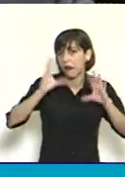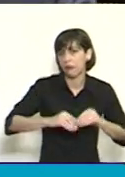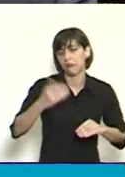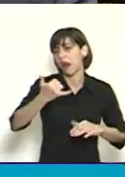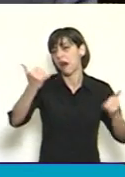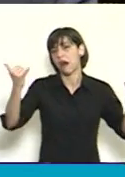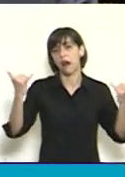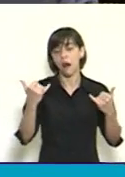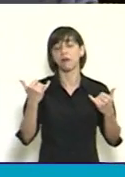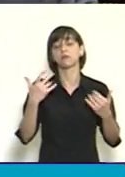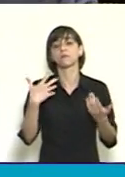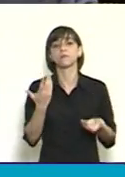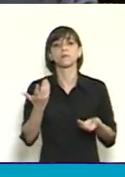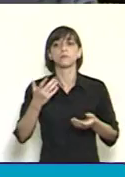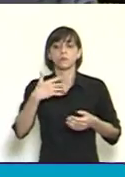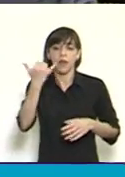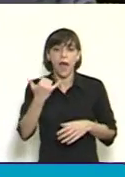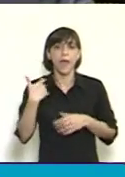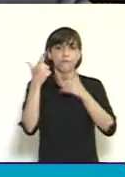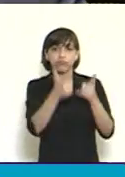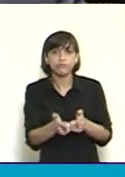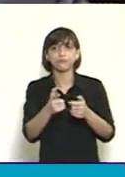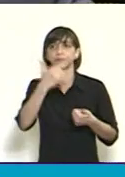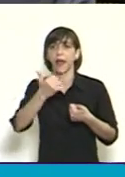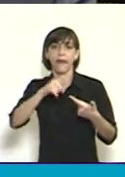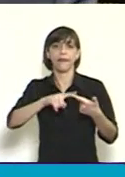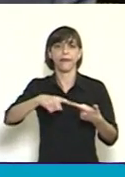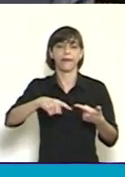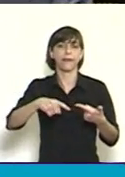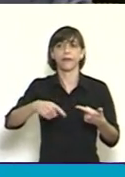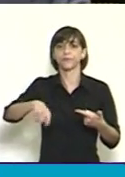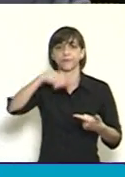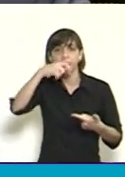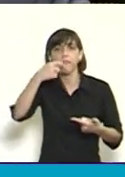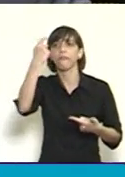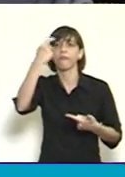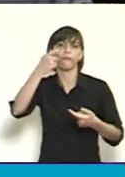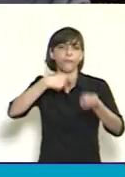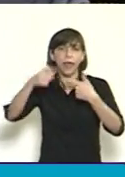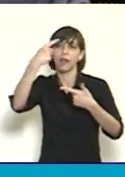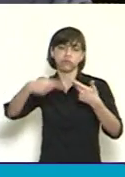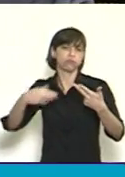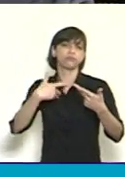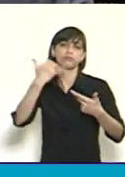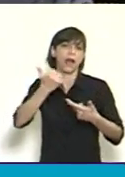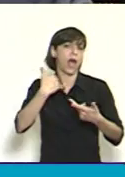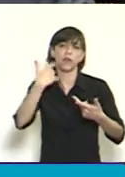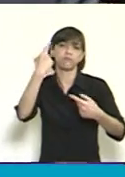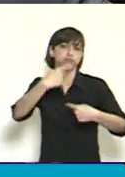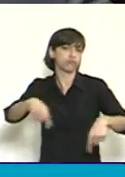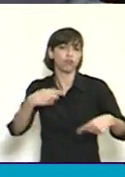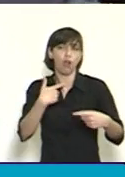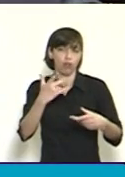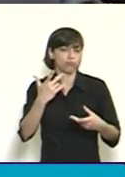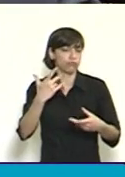ligado a las economías del narcotráfico, es un fenómeno que requiere, sin lugar a dudas, respuesta